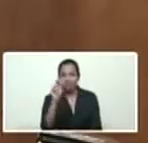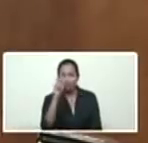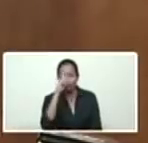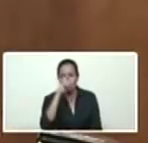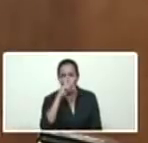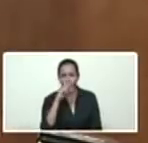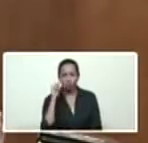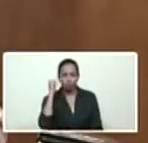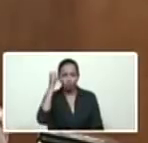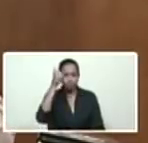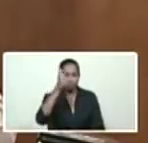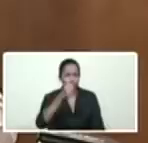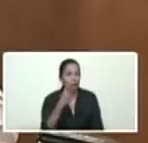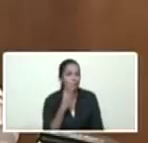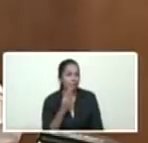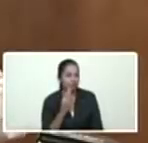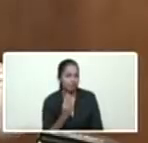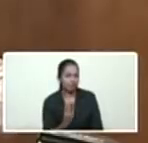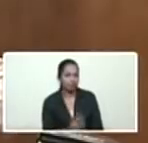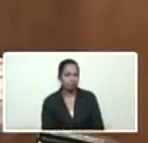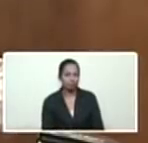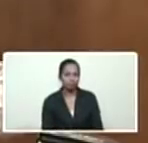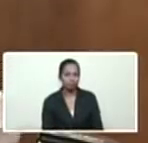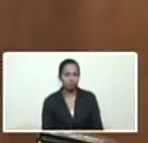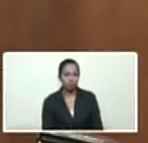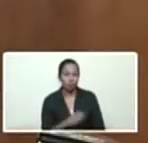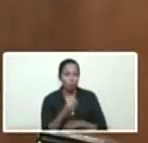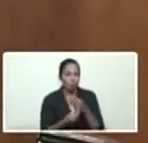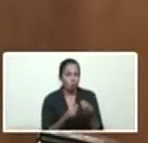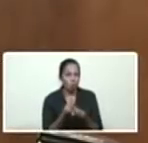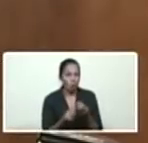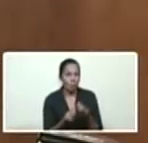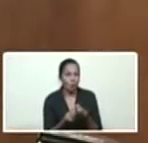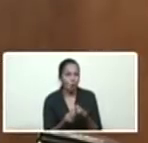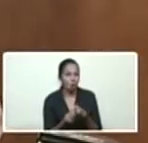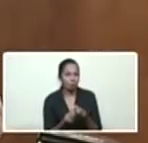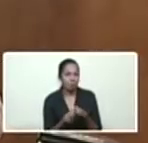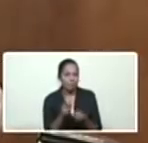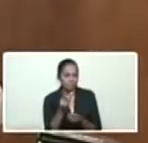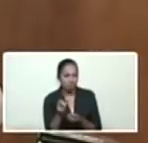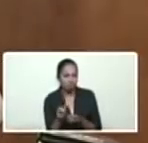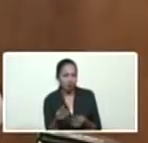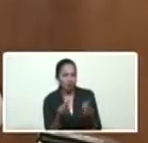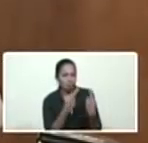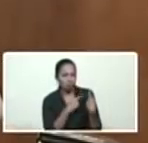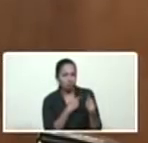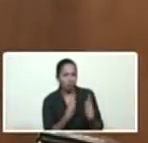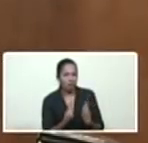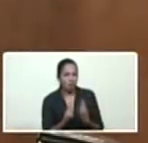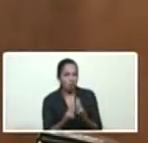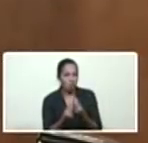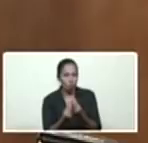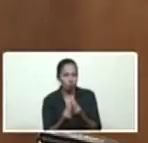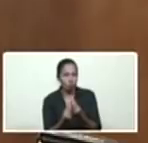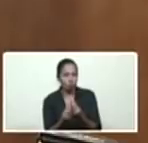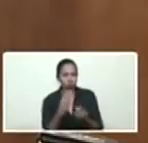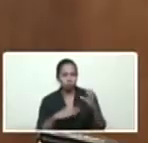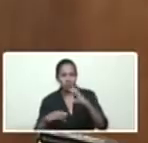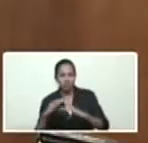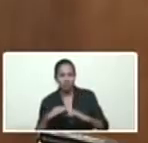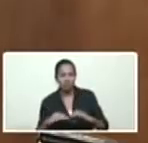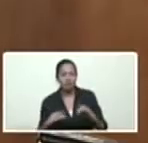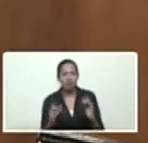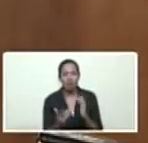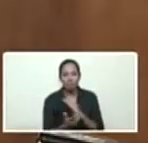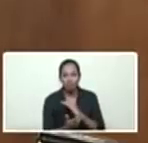internacional para que como miembro del Estado mayor eléctrico esté allí junto la ciencia y la tecnología